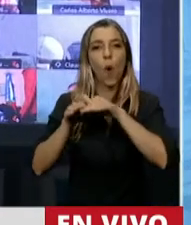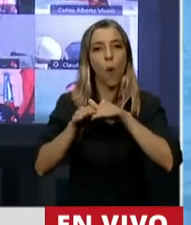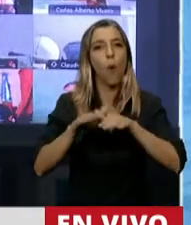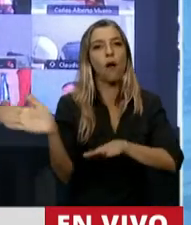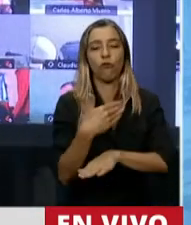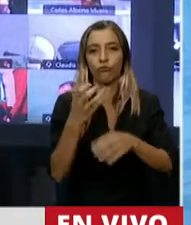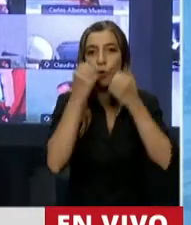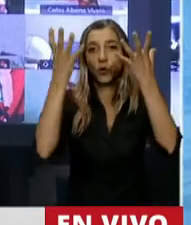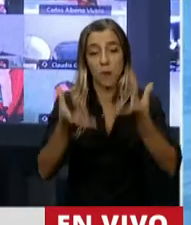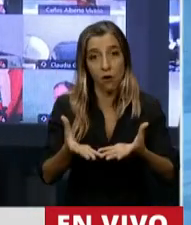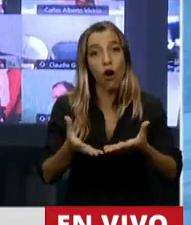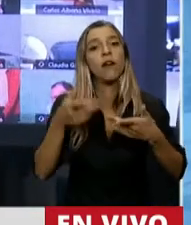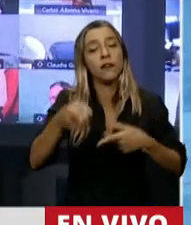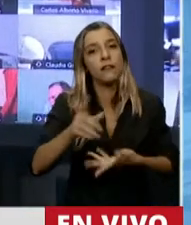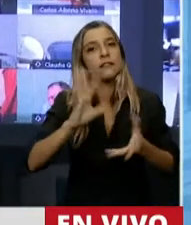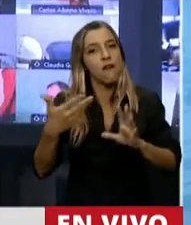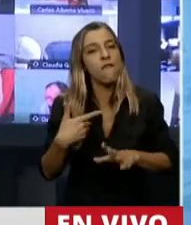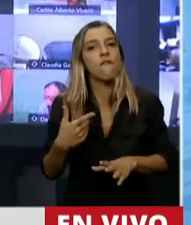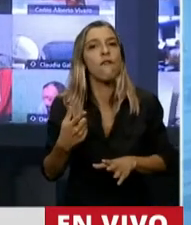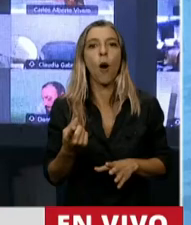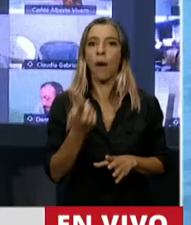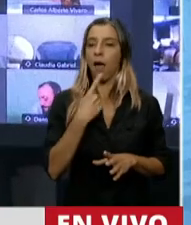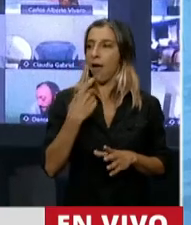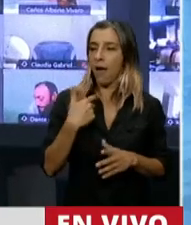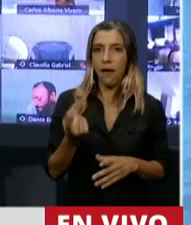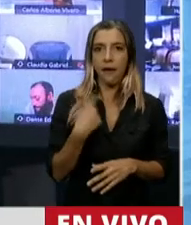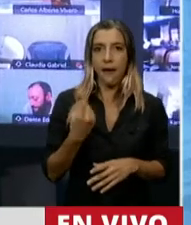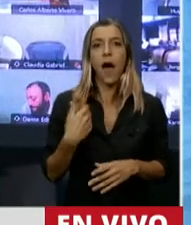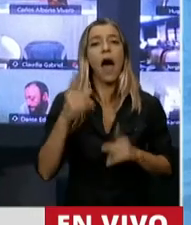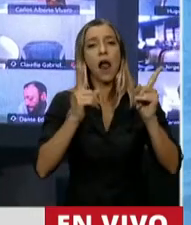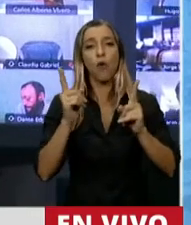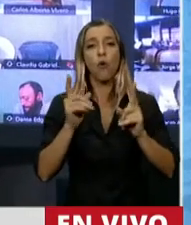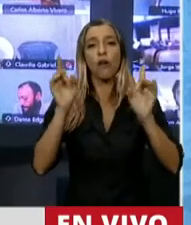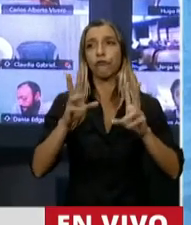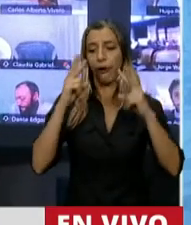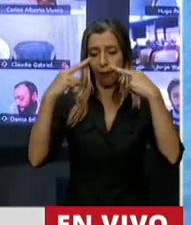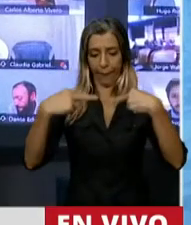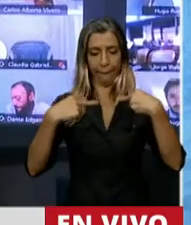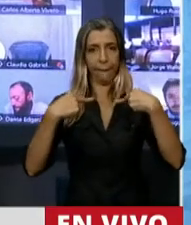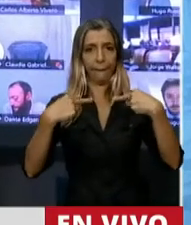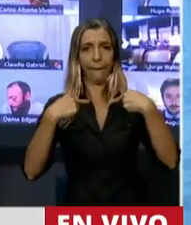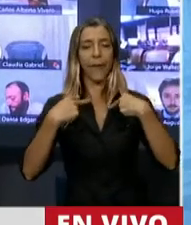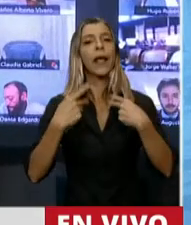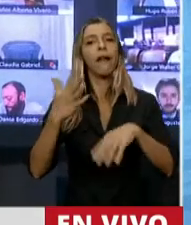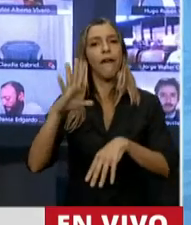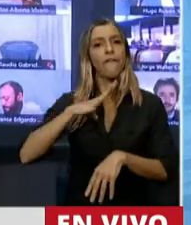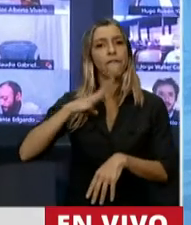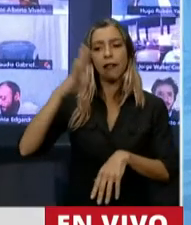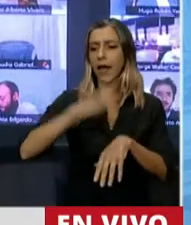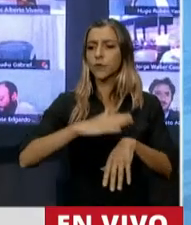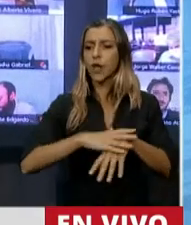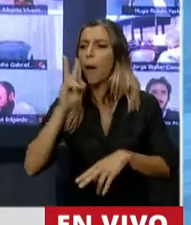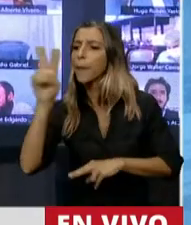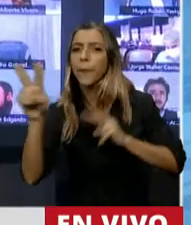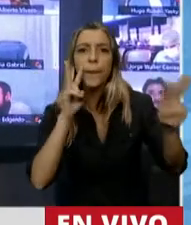nos advierte sobre ciertas actitudes de personas que solo se miran a sí mismas y no se hacen cargo de las exigencias